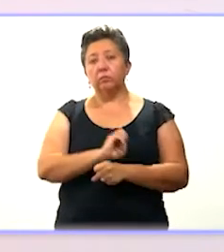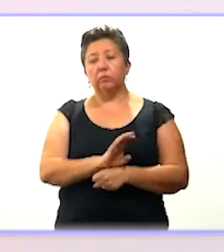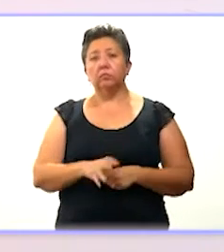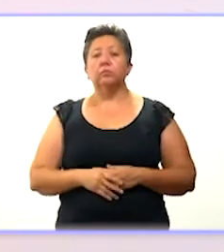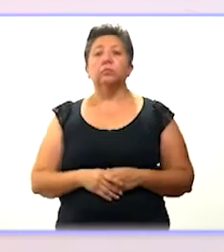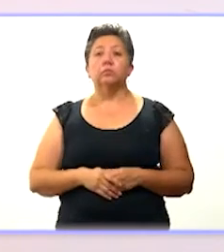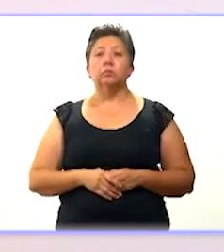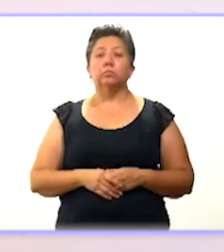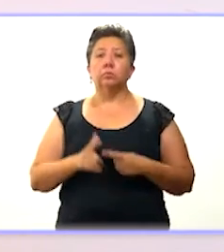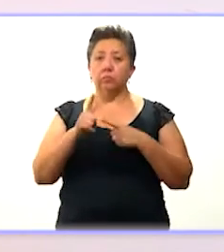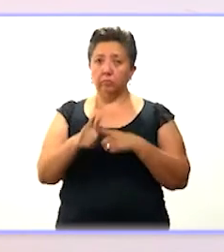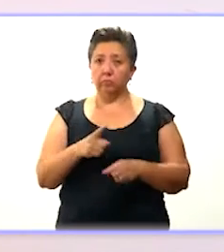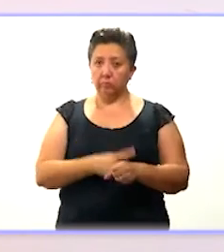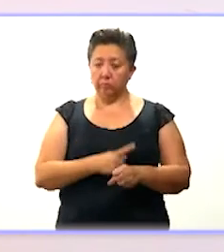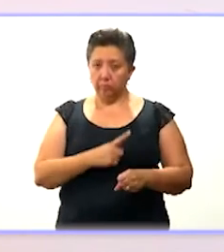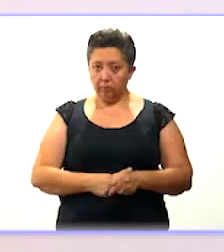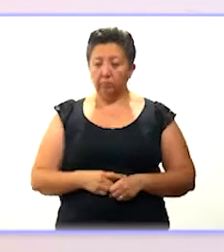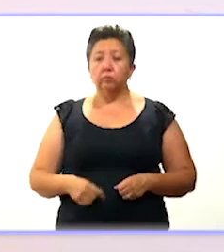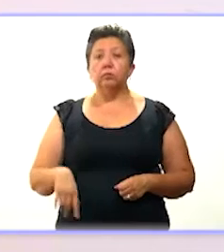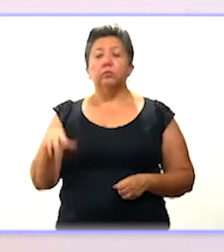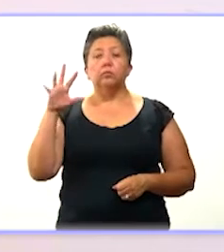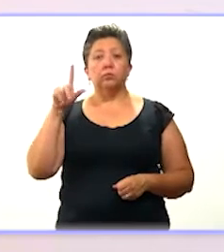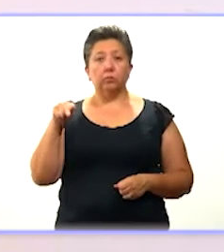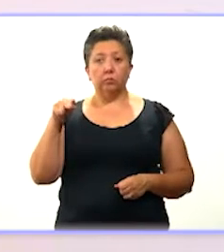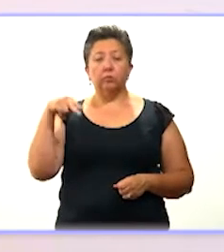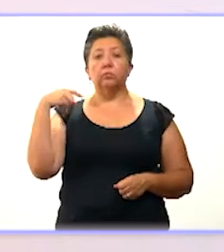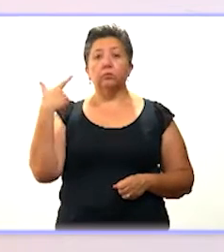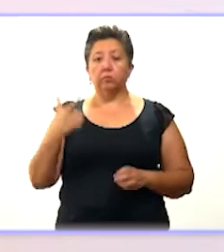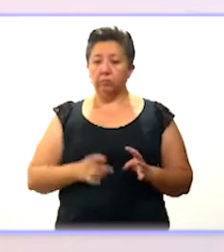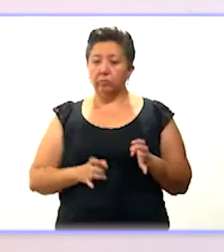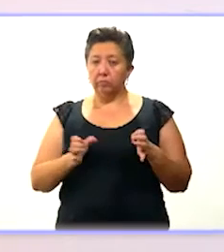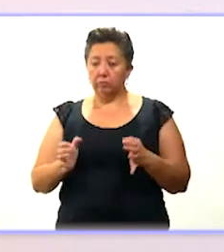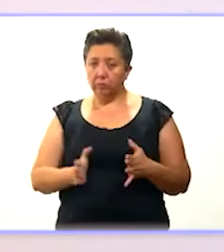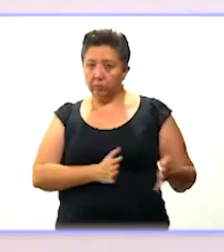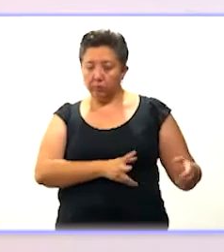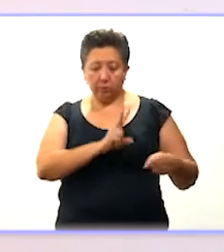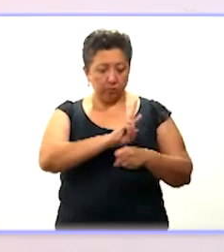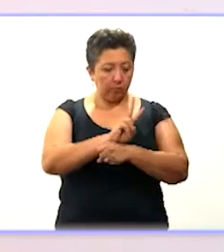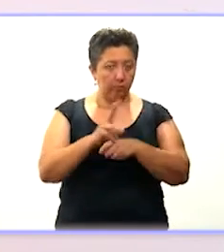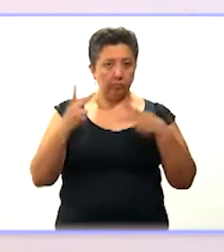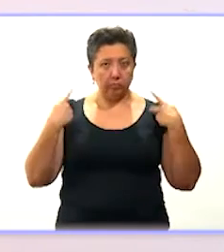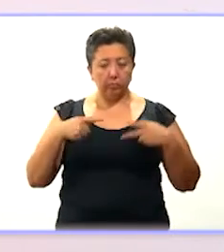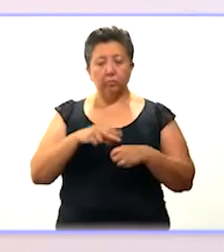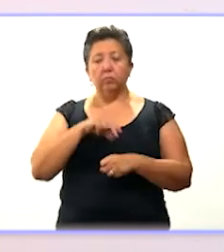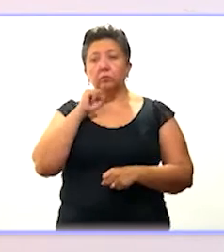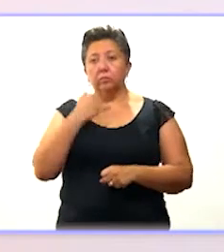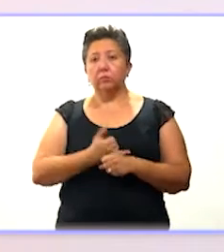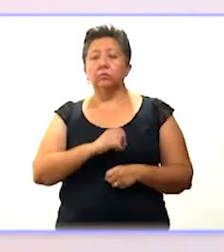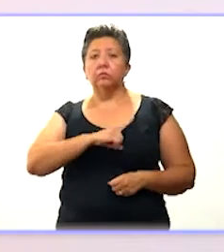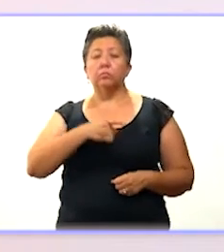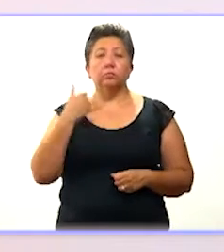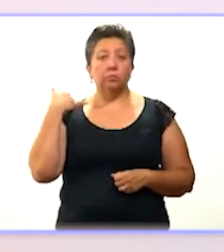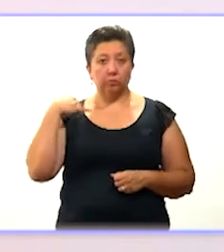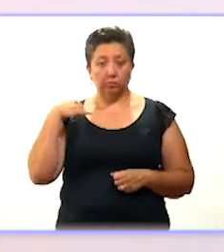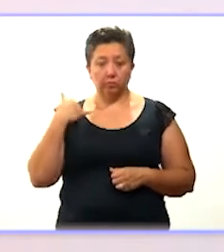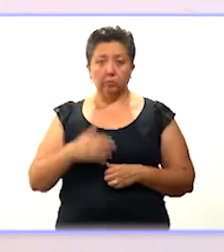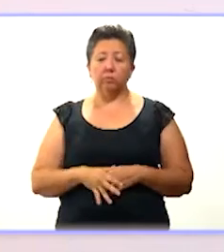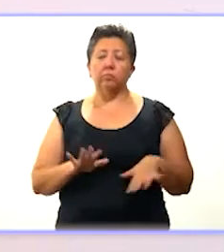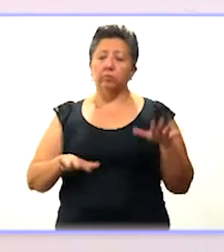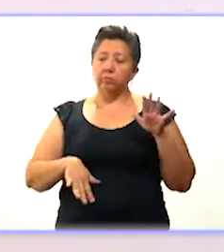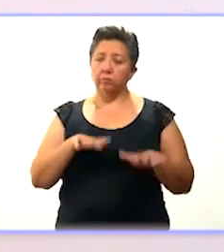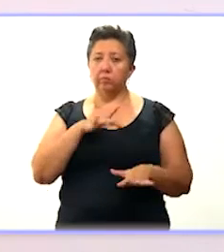del coronavirus. De los casos activos, 87 están estables, aislados, monitoreados por personal médico de los servicios de salud de Yucatán.